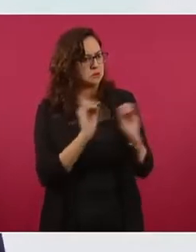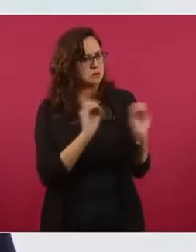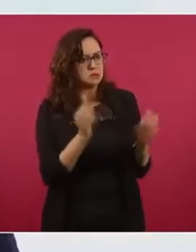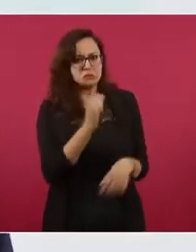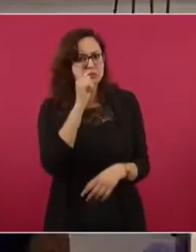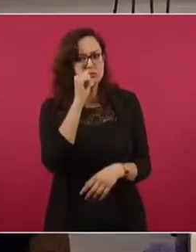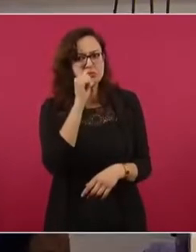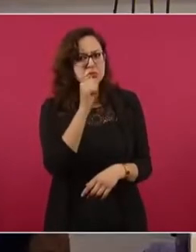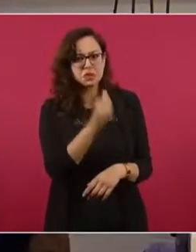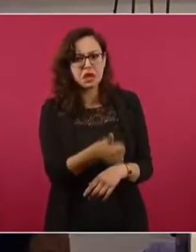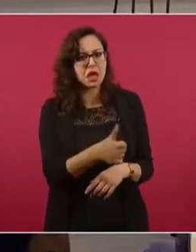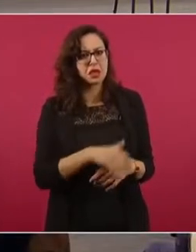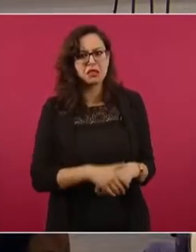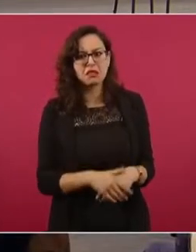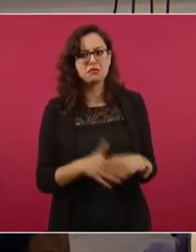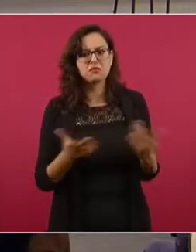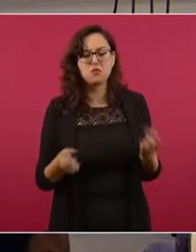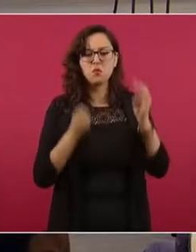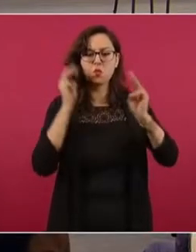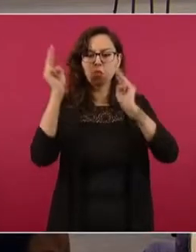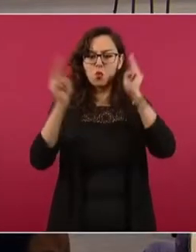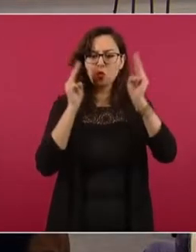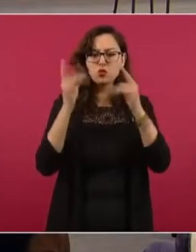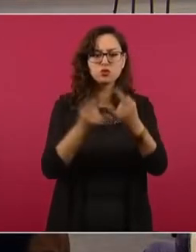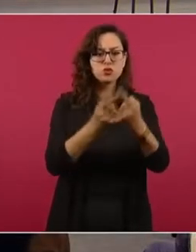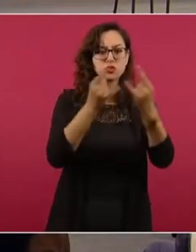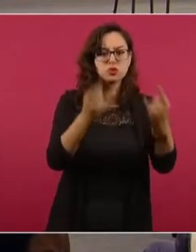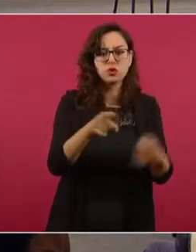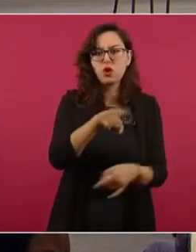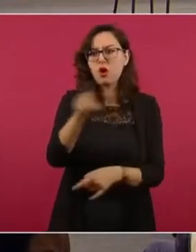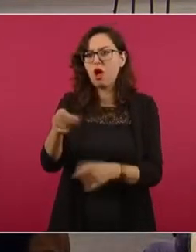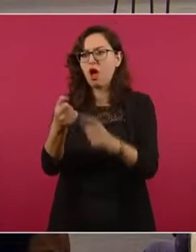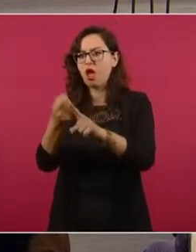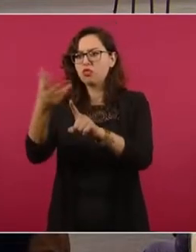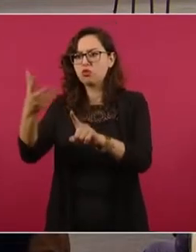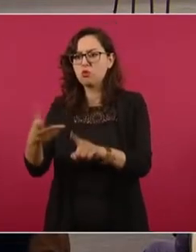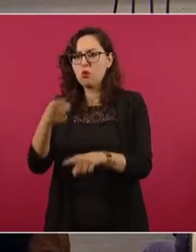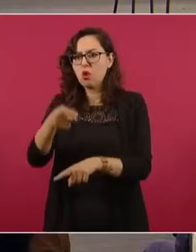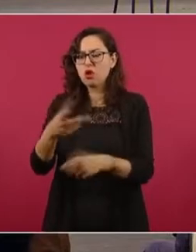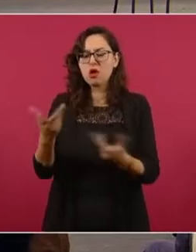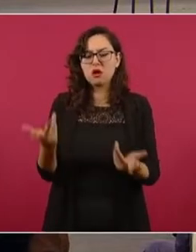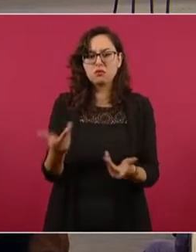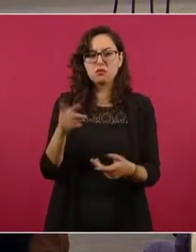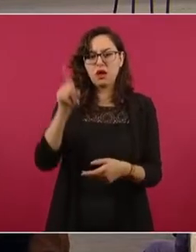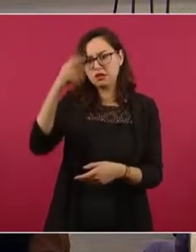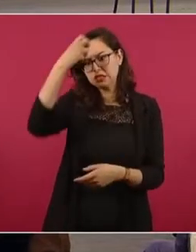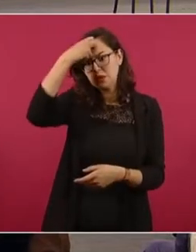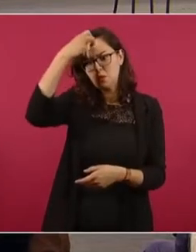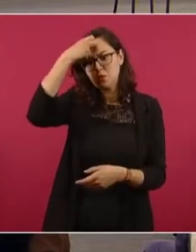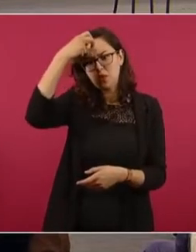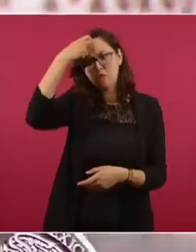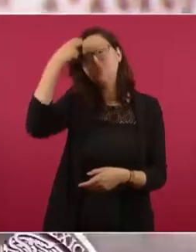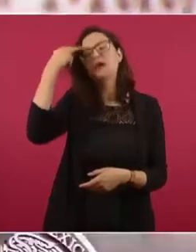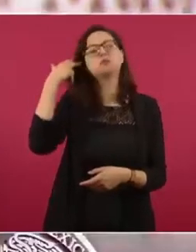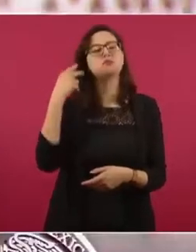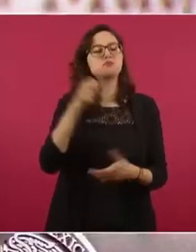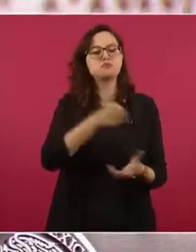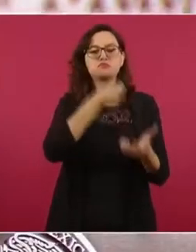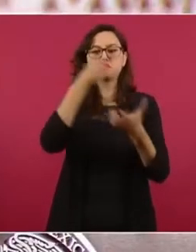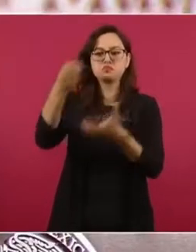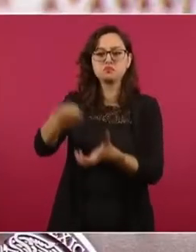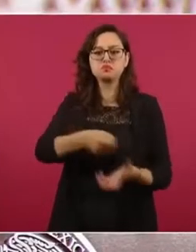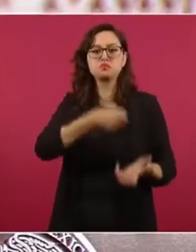tanto el Museo de Historia como el Museo de Antropología que se encuentran en Chapultepec han recibido